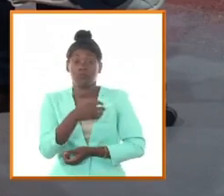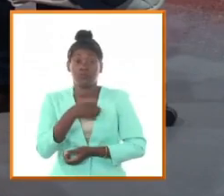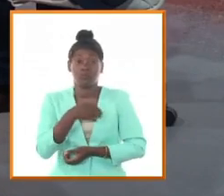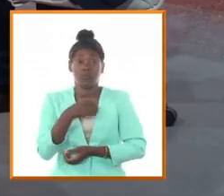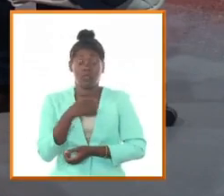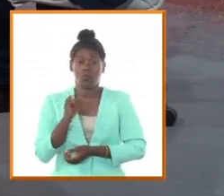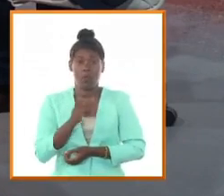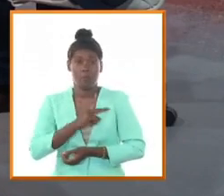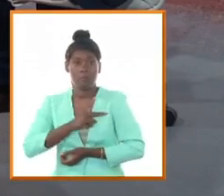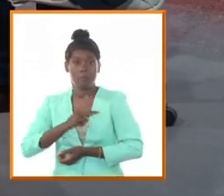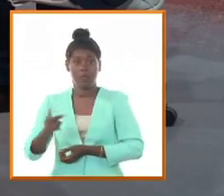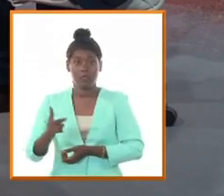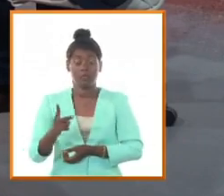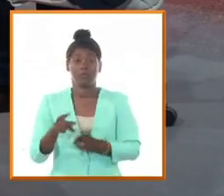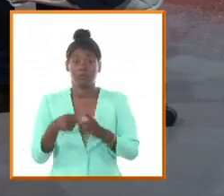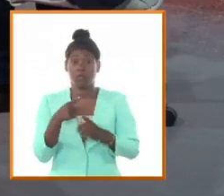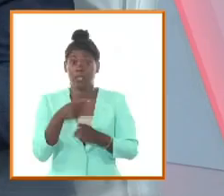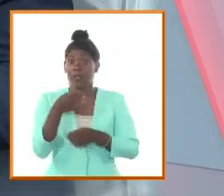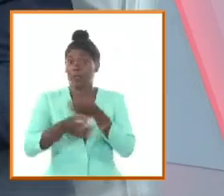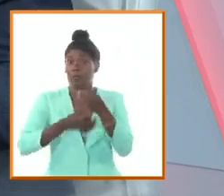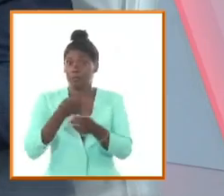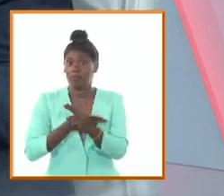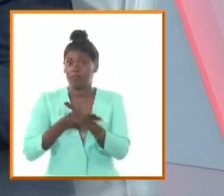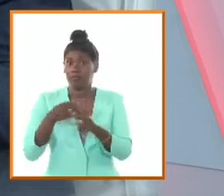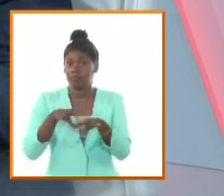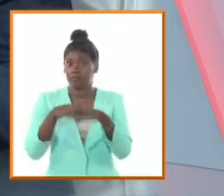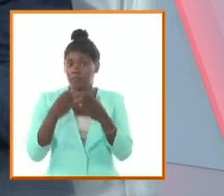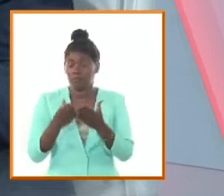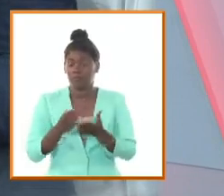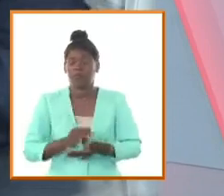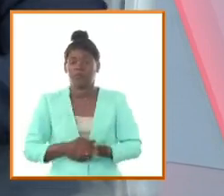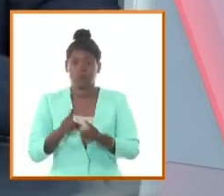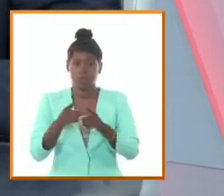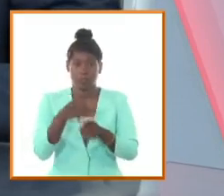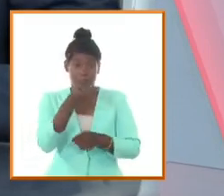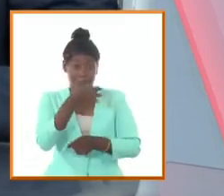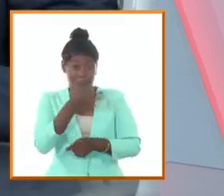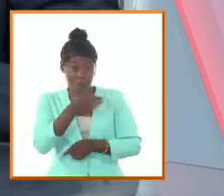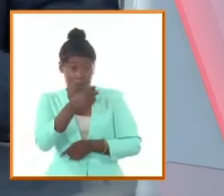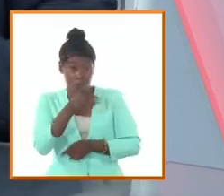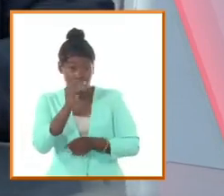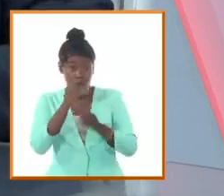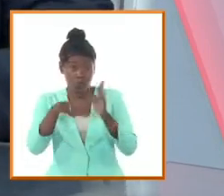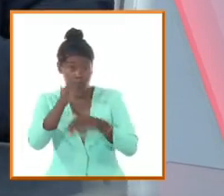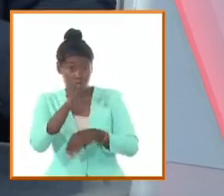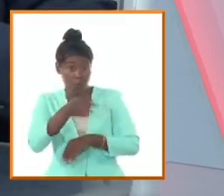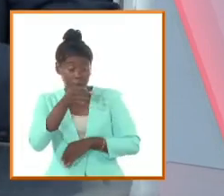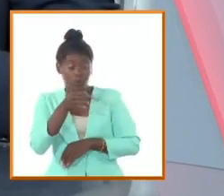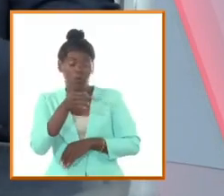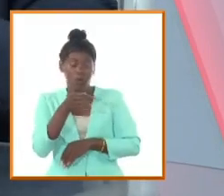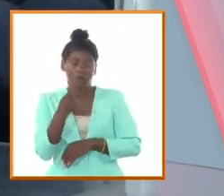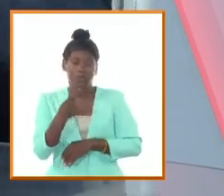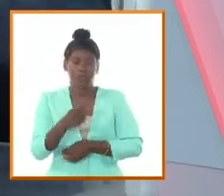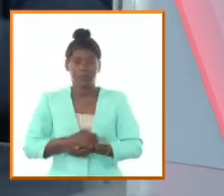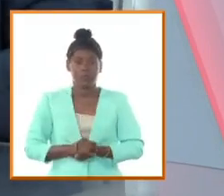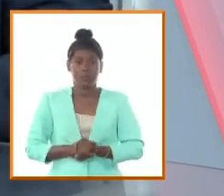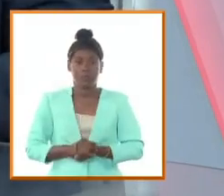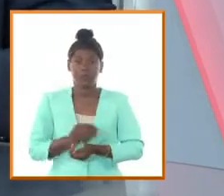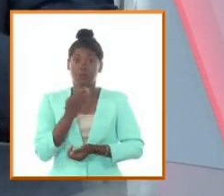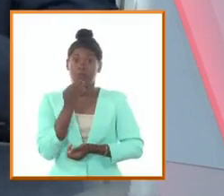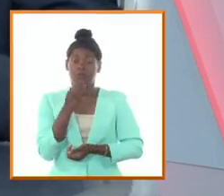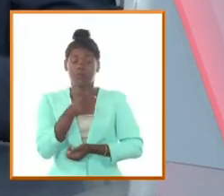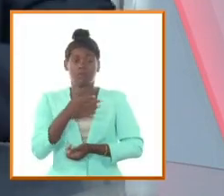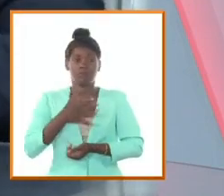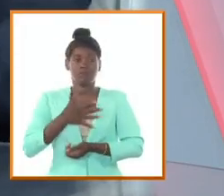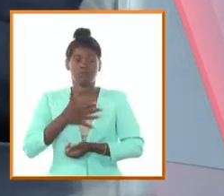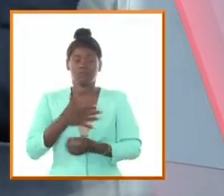enérgica que acabamos de observar en esa frase que el doctor Torrescueva mencionaba y fue cuando se propuso adoptar la